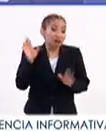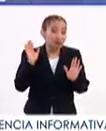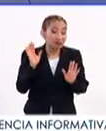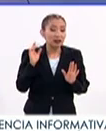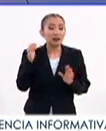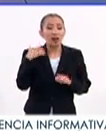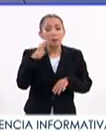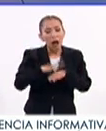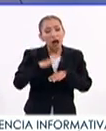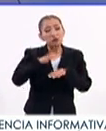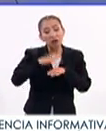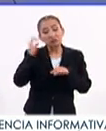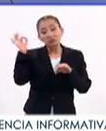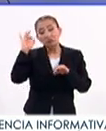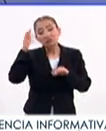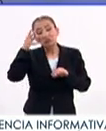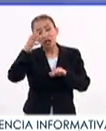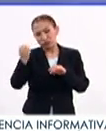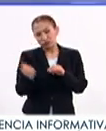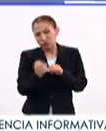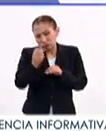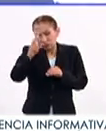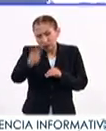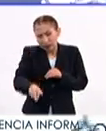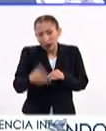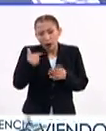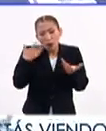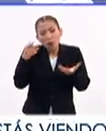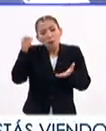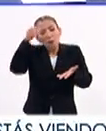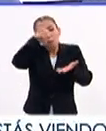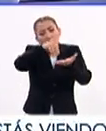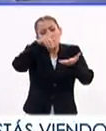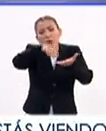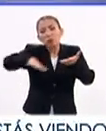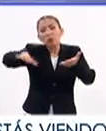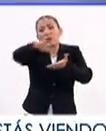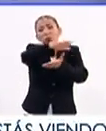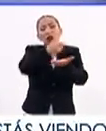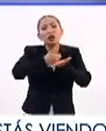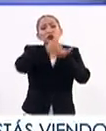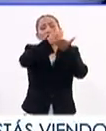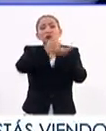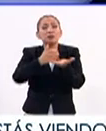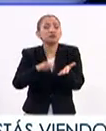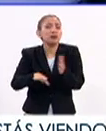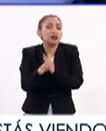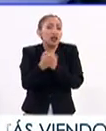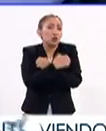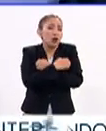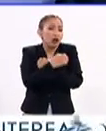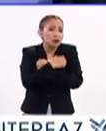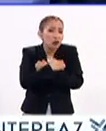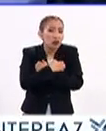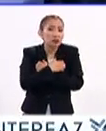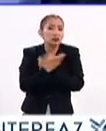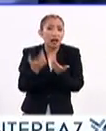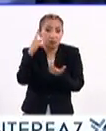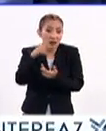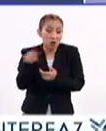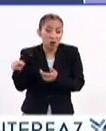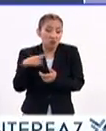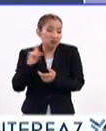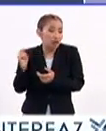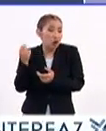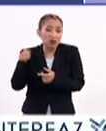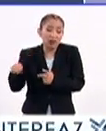Seguramente cada vez más y por fortuna formarán parte de las herramientas básicas de la educación en México